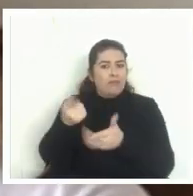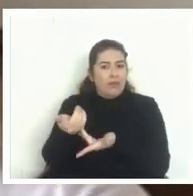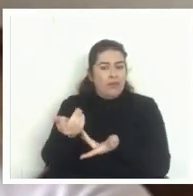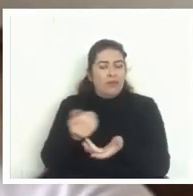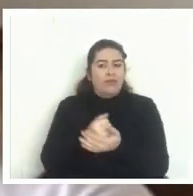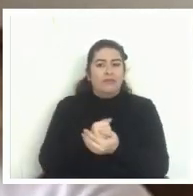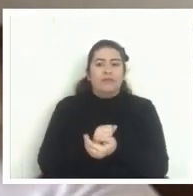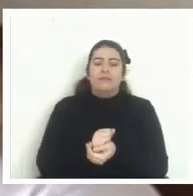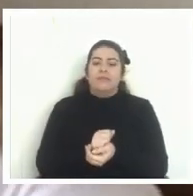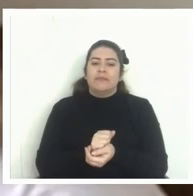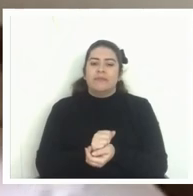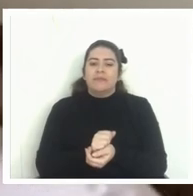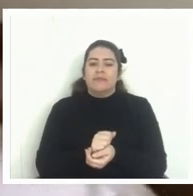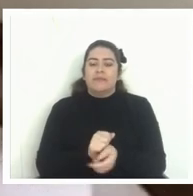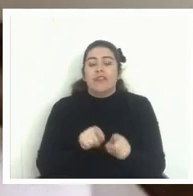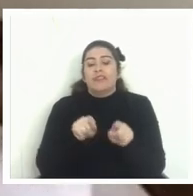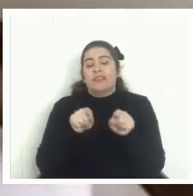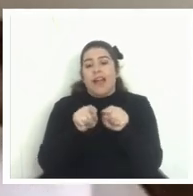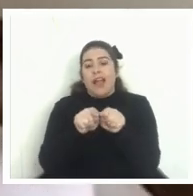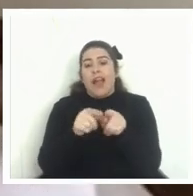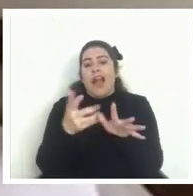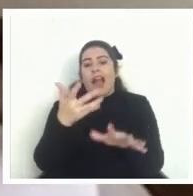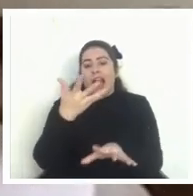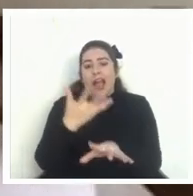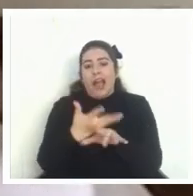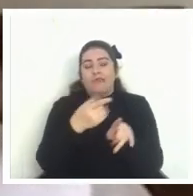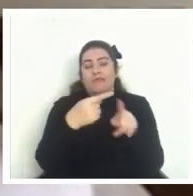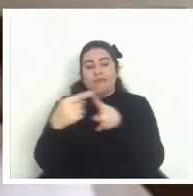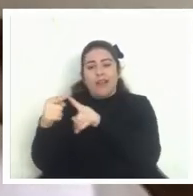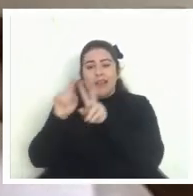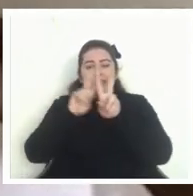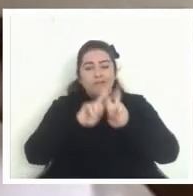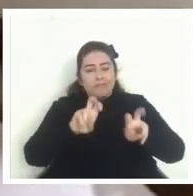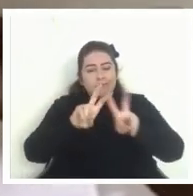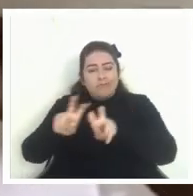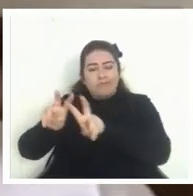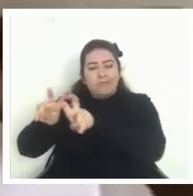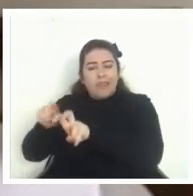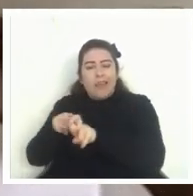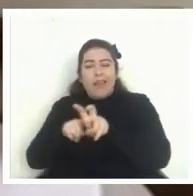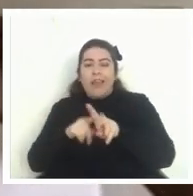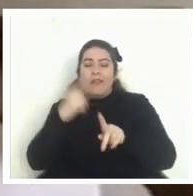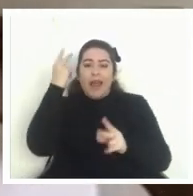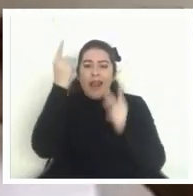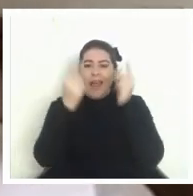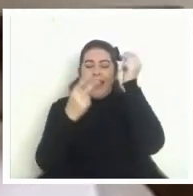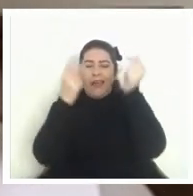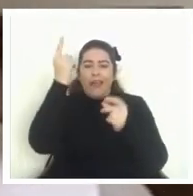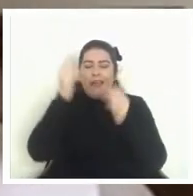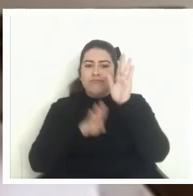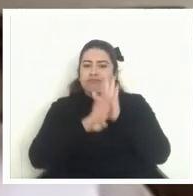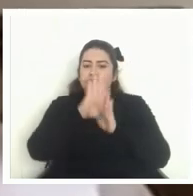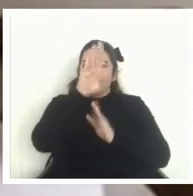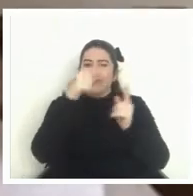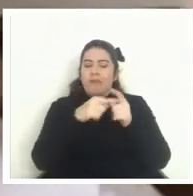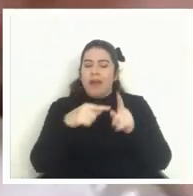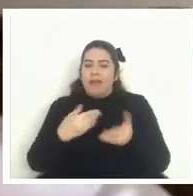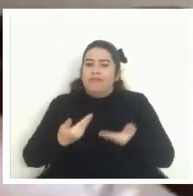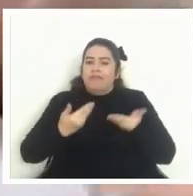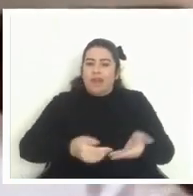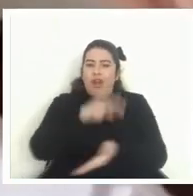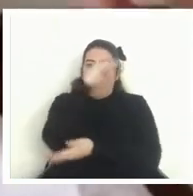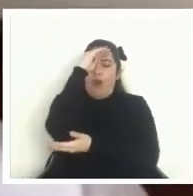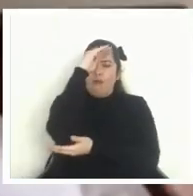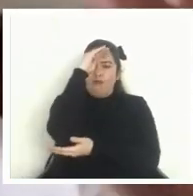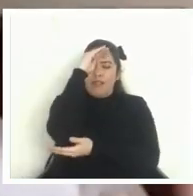y donde hay más espacios cierto para explorar y desarrollar ideas para darle más confianza para que